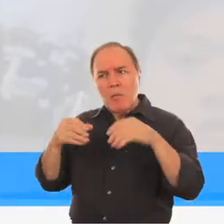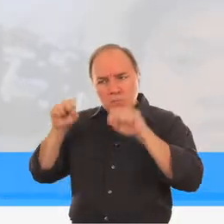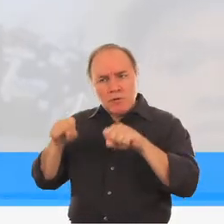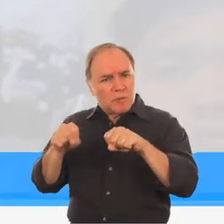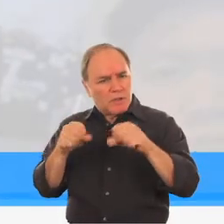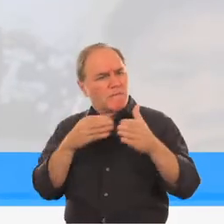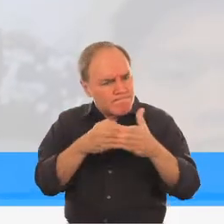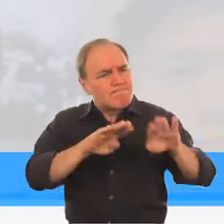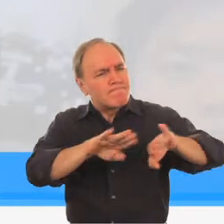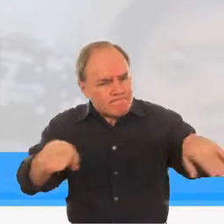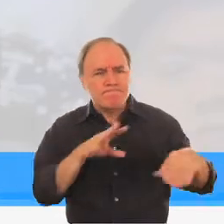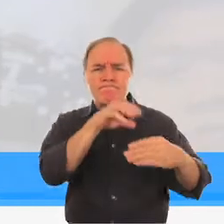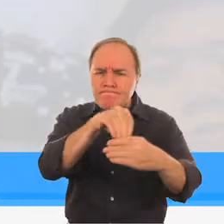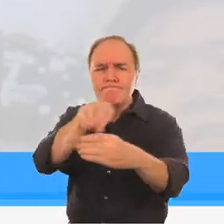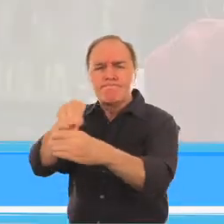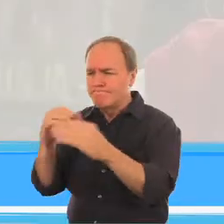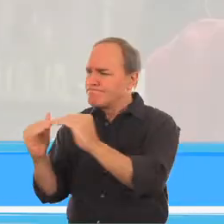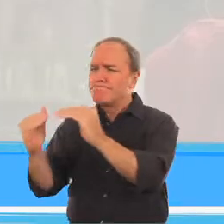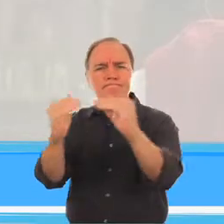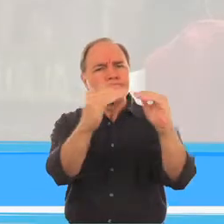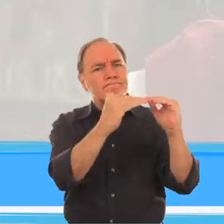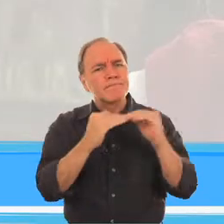y de participar con mis pares.